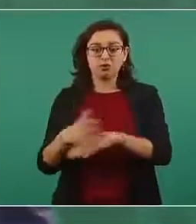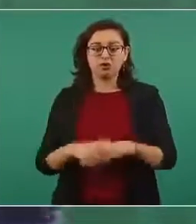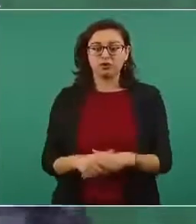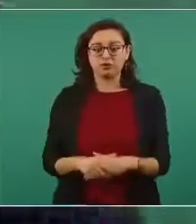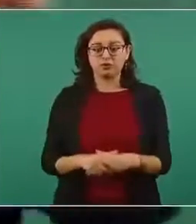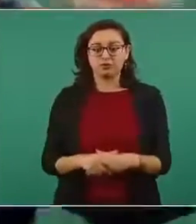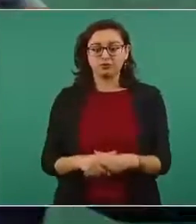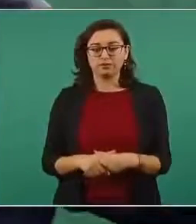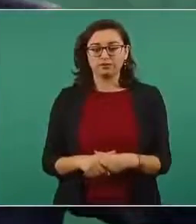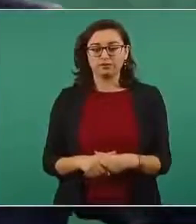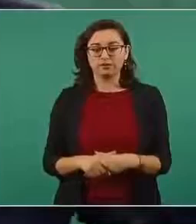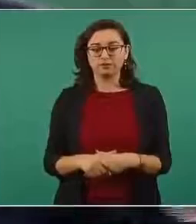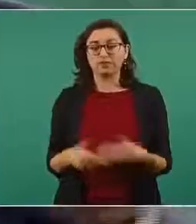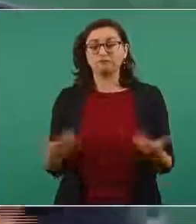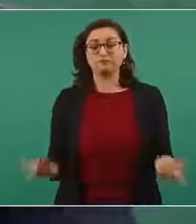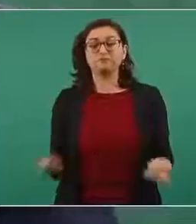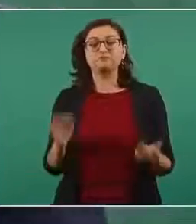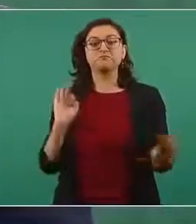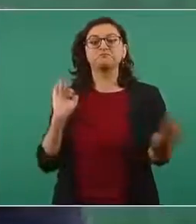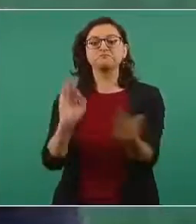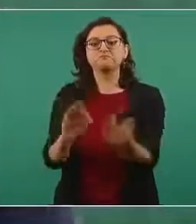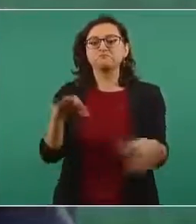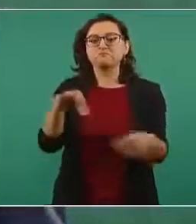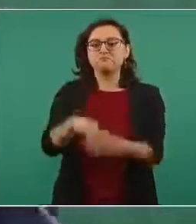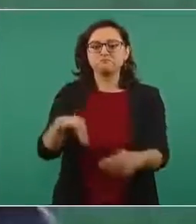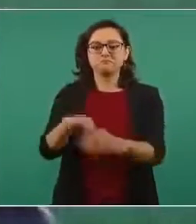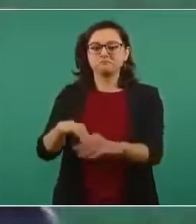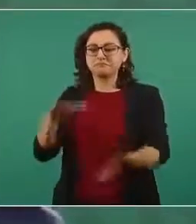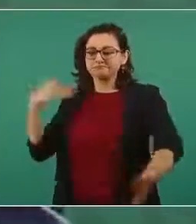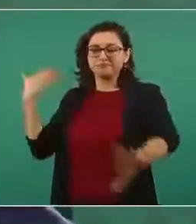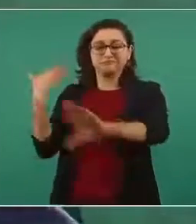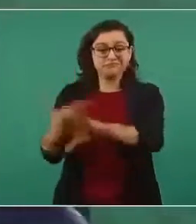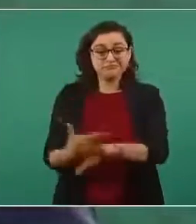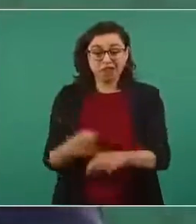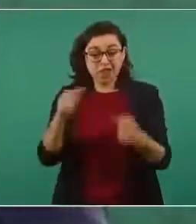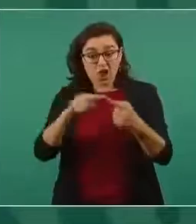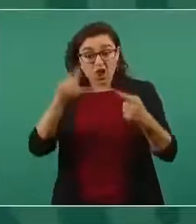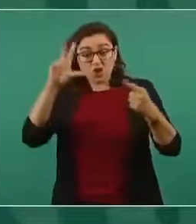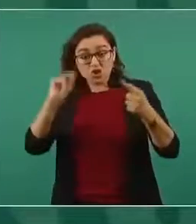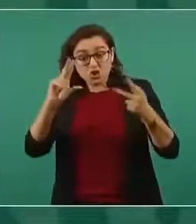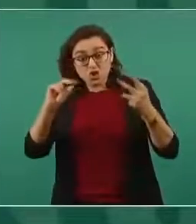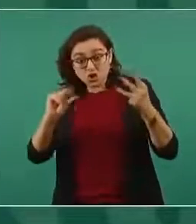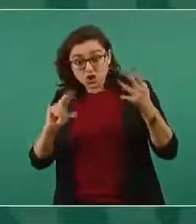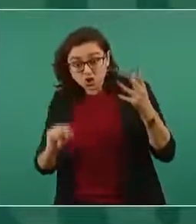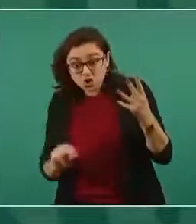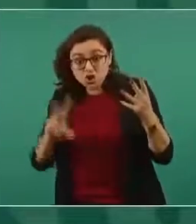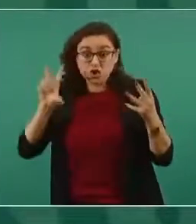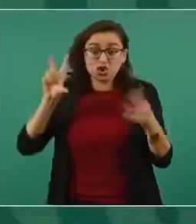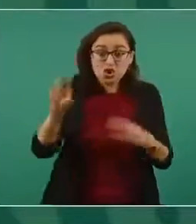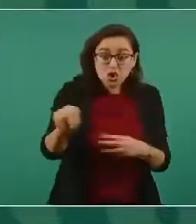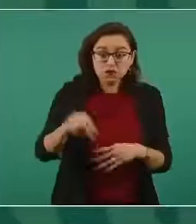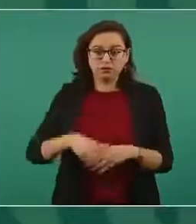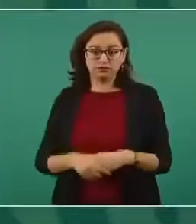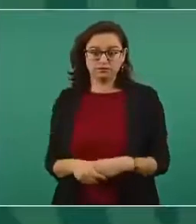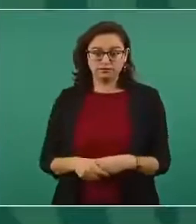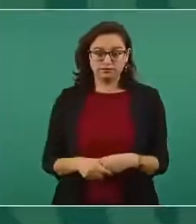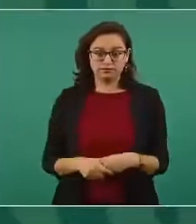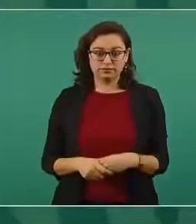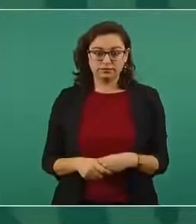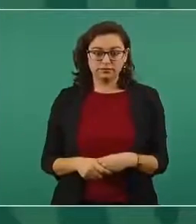¿es con propósitos electorales? No. Imagínense qué sucede